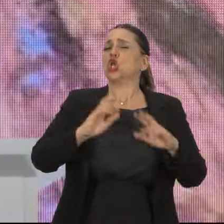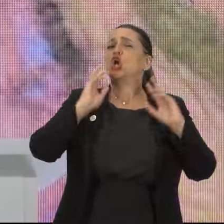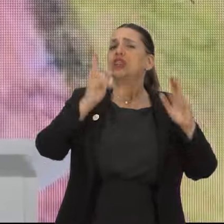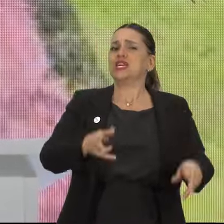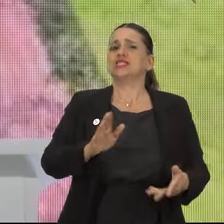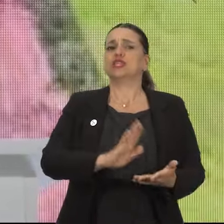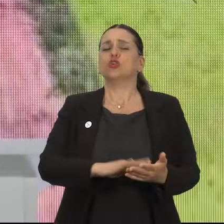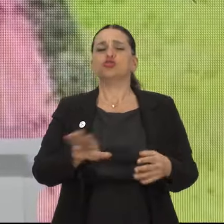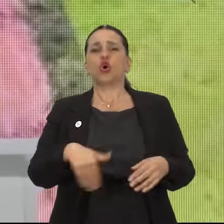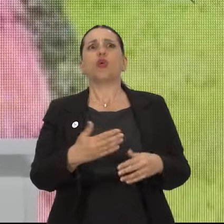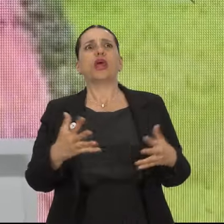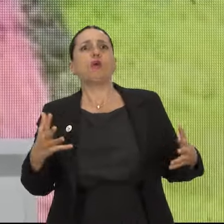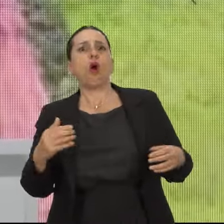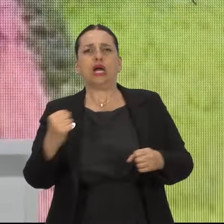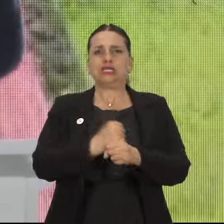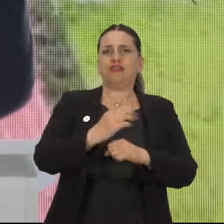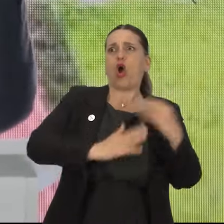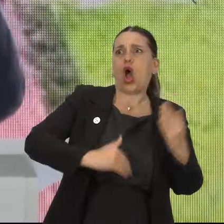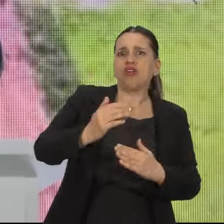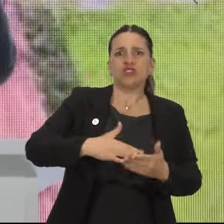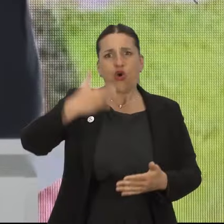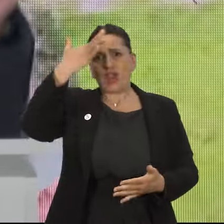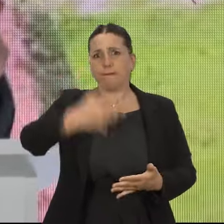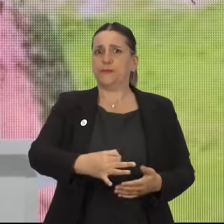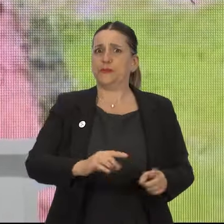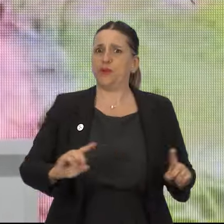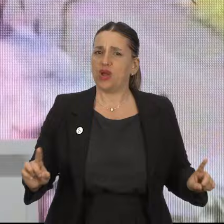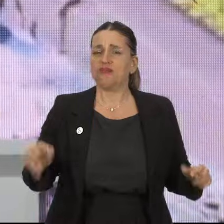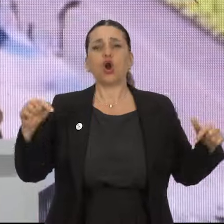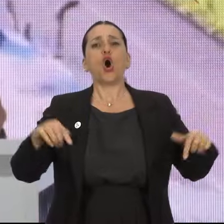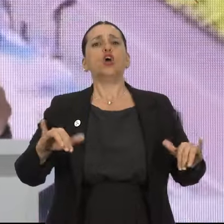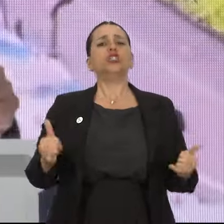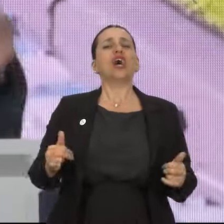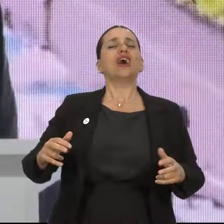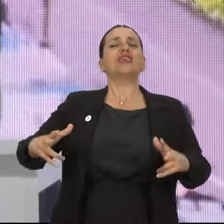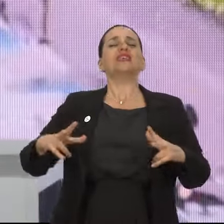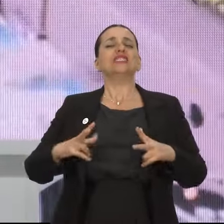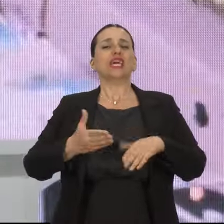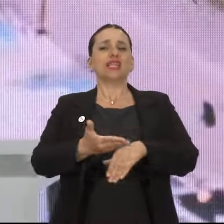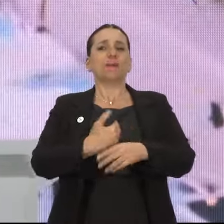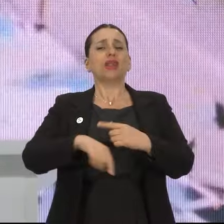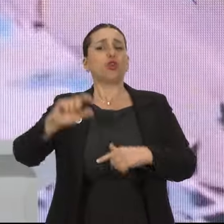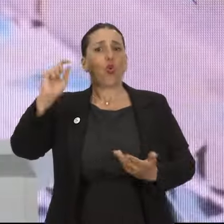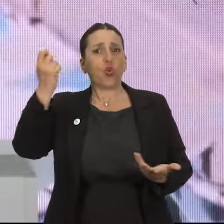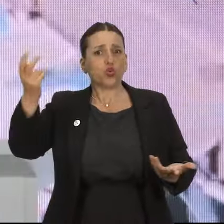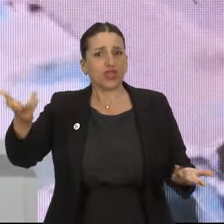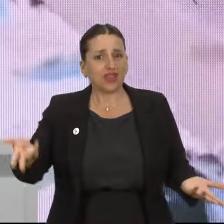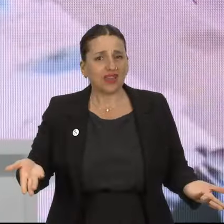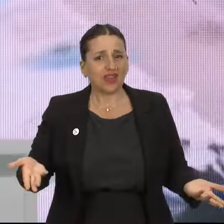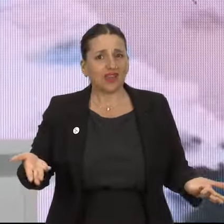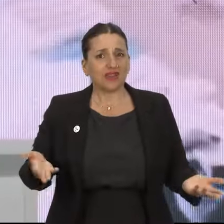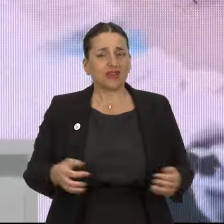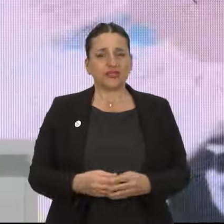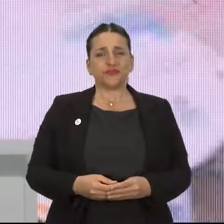y no estoy hablando de las grandes obras ni de los grandes pueblos. Hoy me llegaba temprano de la UTE.